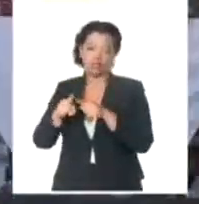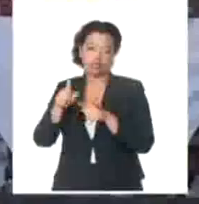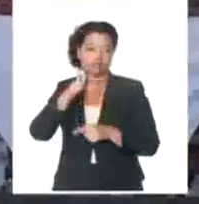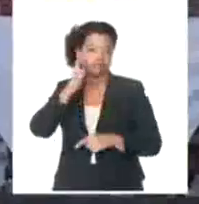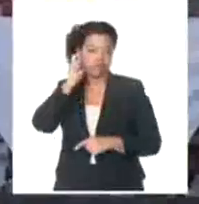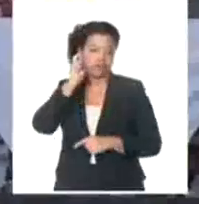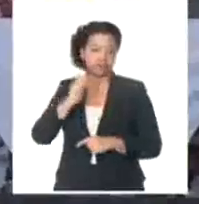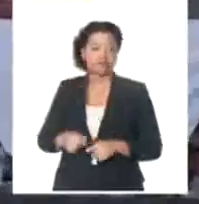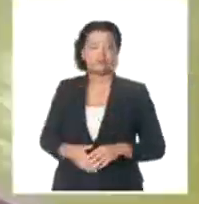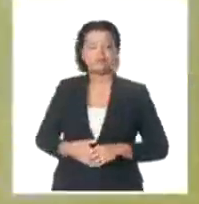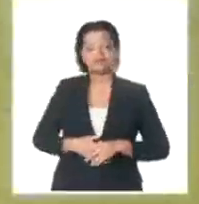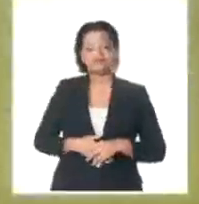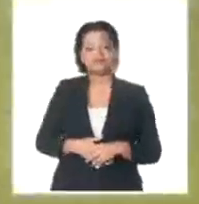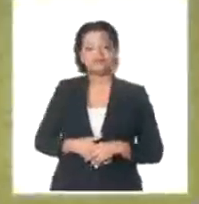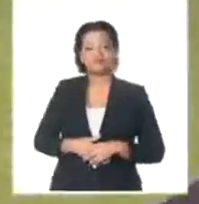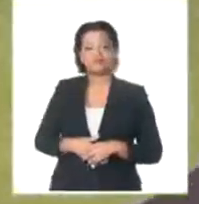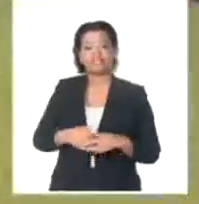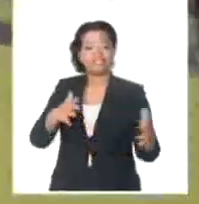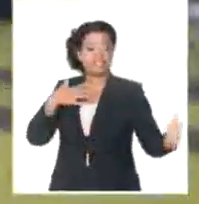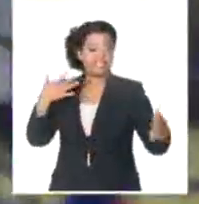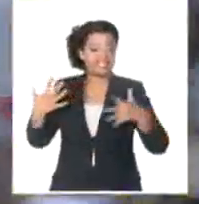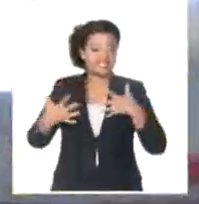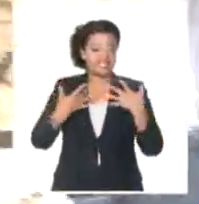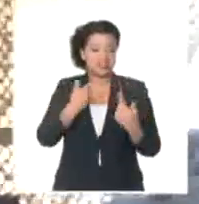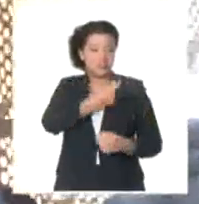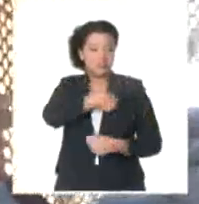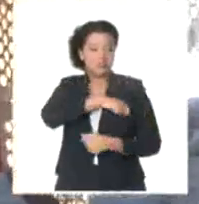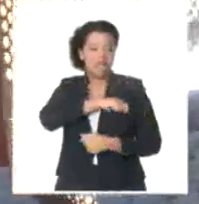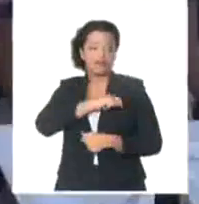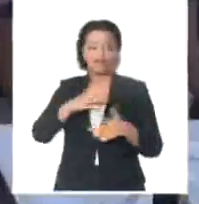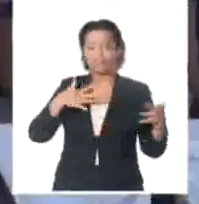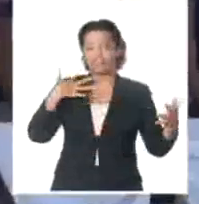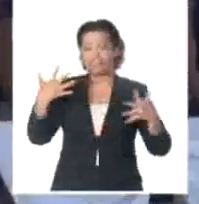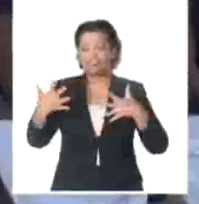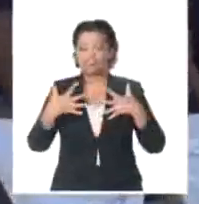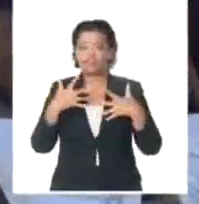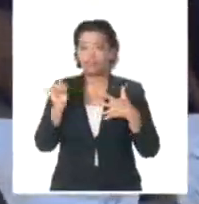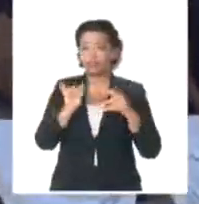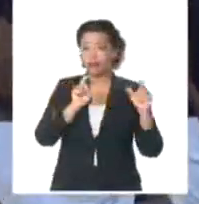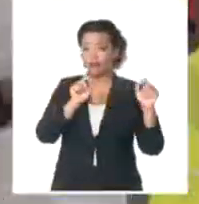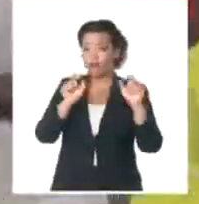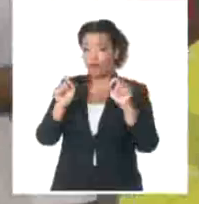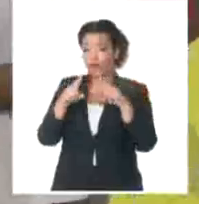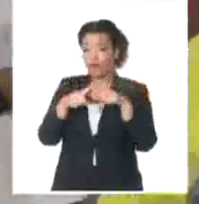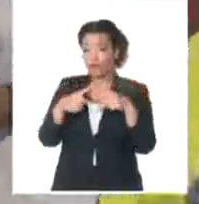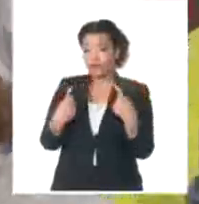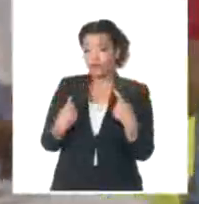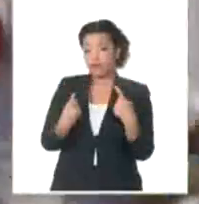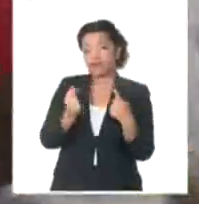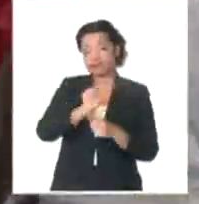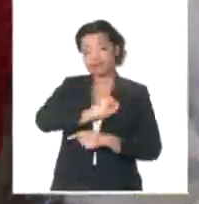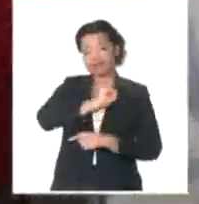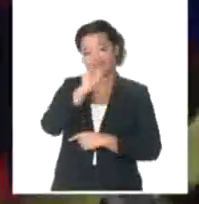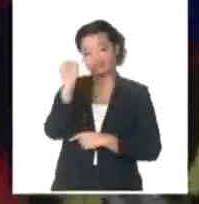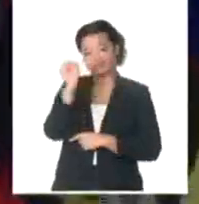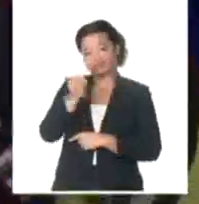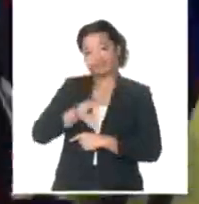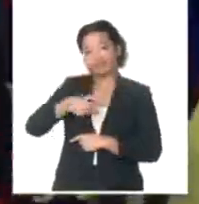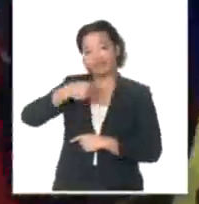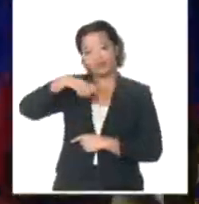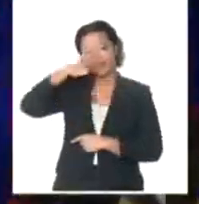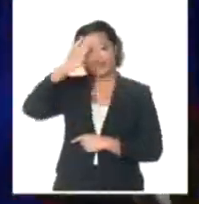Una celebración bien recibida por la afición y las jugadoras que festejan la corona del baloncesto cubano.